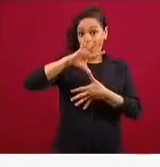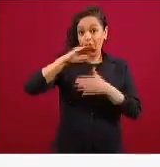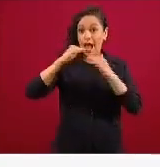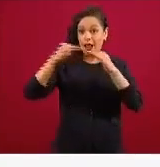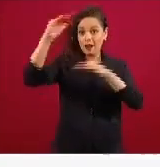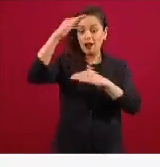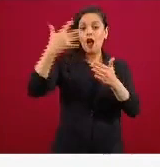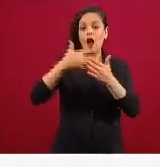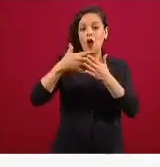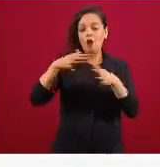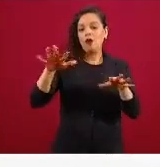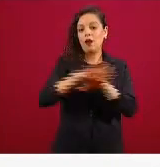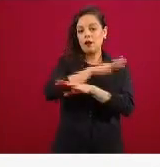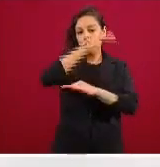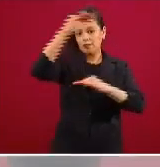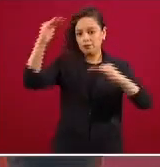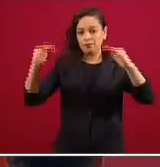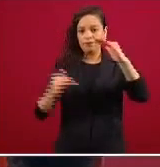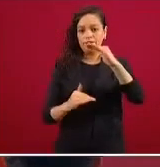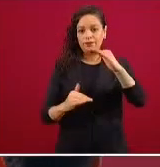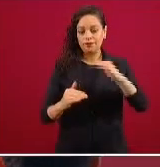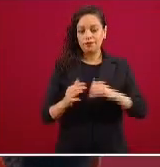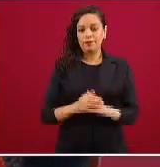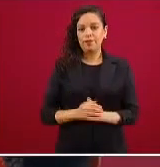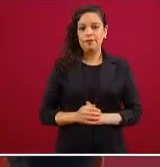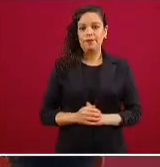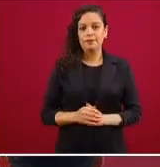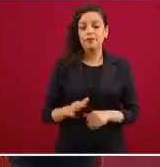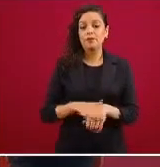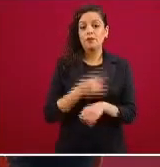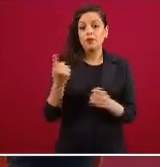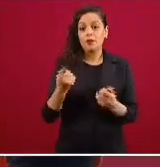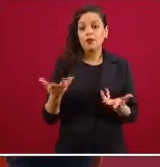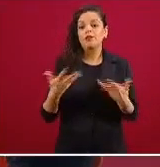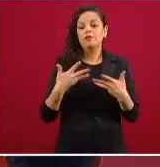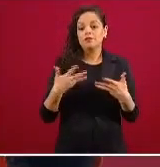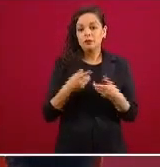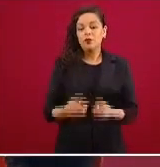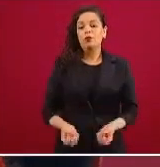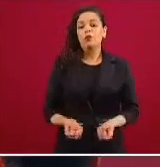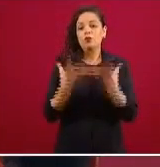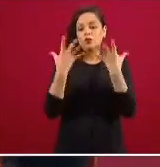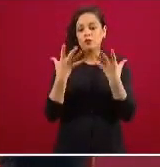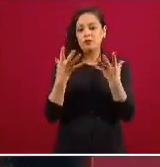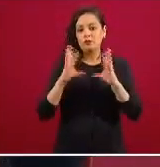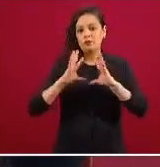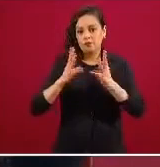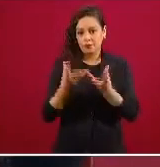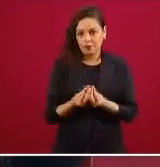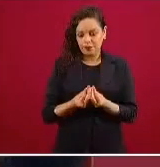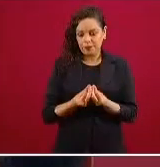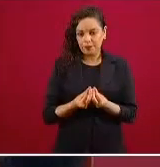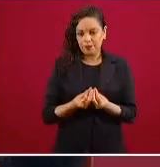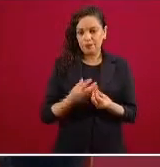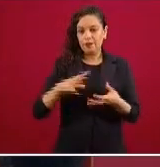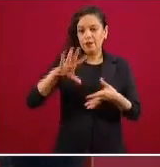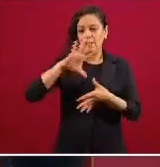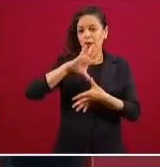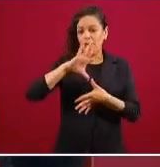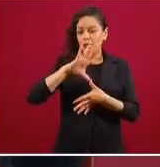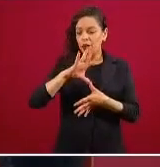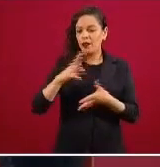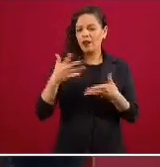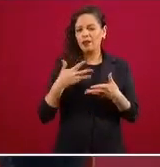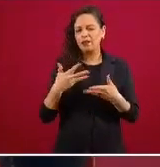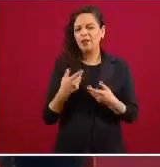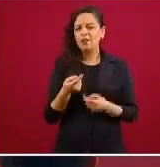abajo, en la medida en que están ordenados de acuerdo a la frecuencia o a la proporción. América ya tiene apenas un poquito más